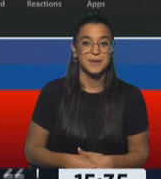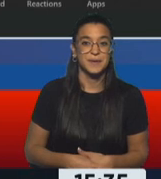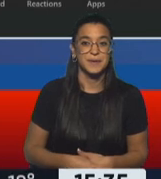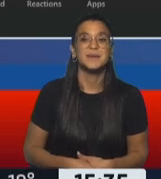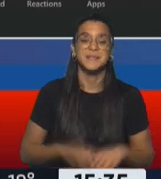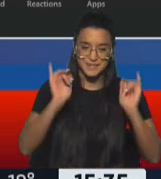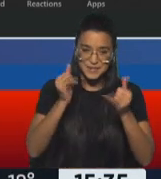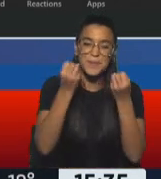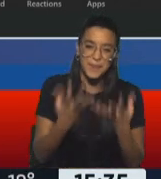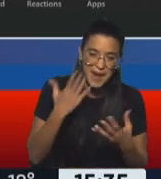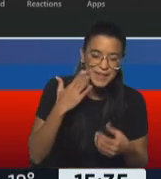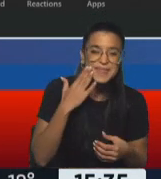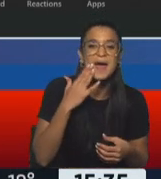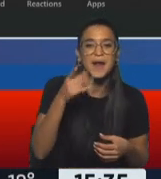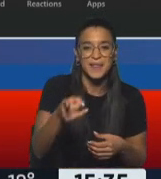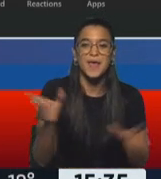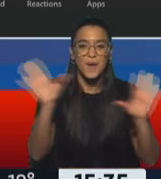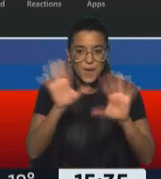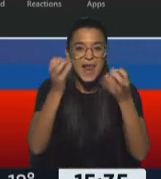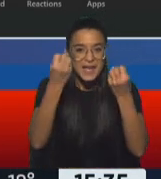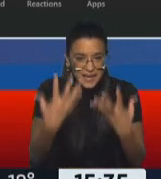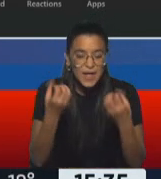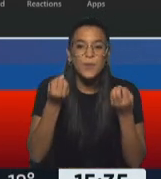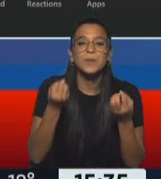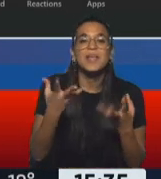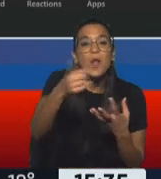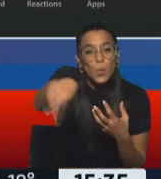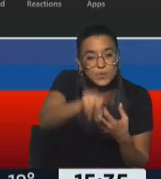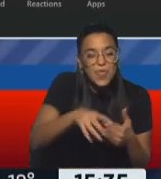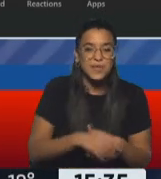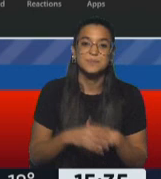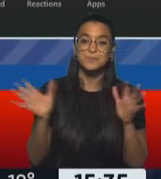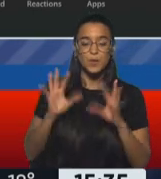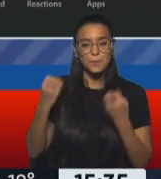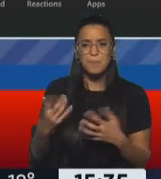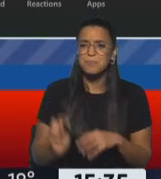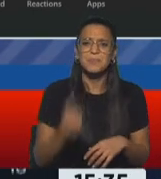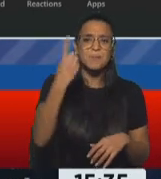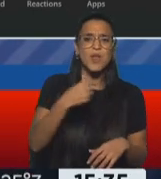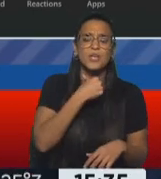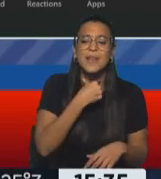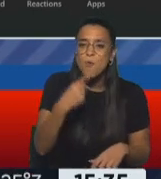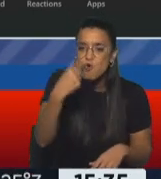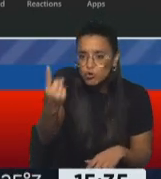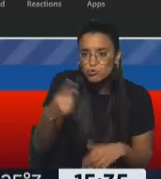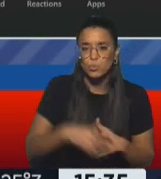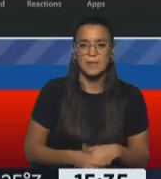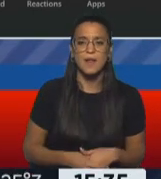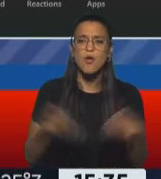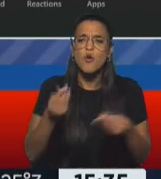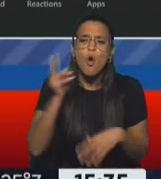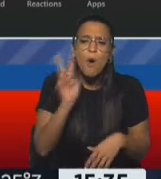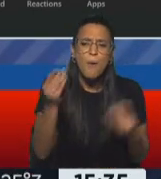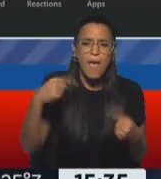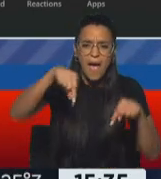Sí, buenas tardes, Aleye, Raúl, ¿qué tal? ¿Cómo están ustedes? ¿Cómo estás? Bueno, lo primero que queríamos consultarte es cómo ves